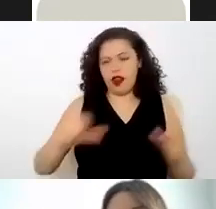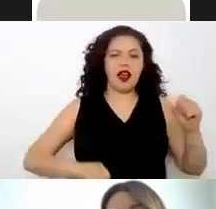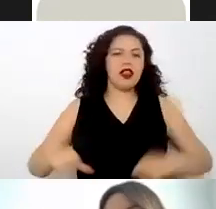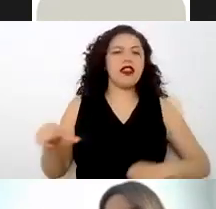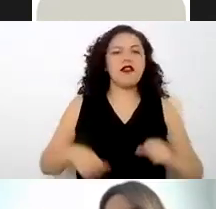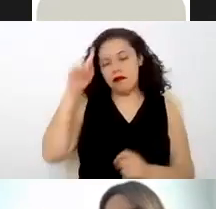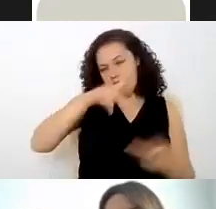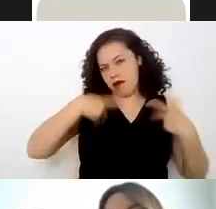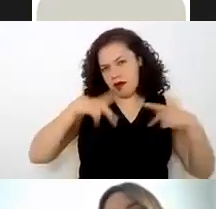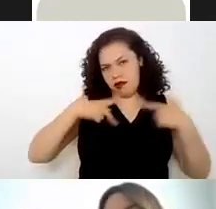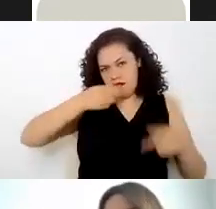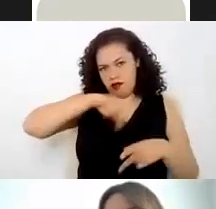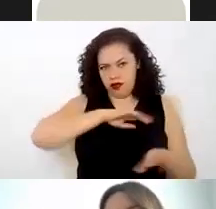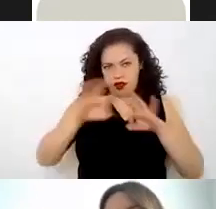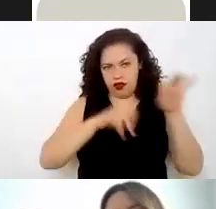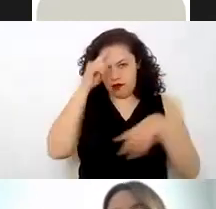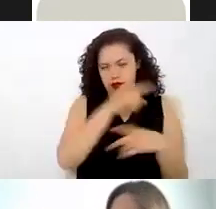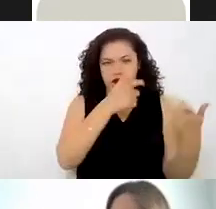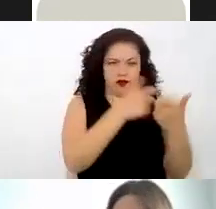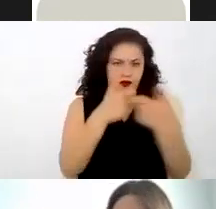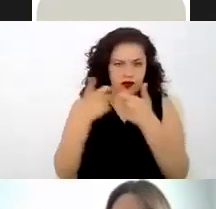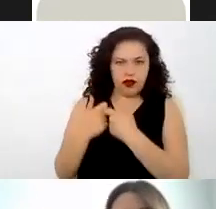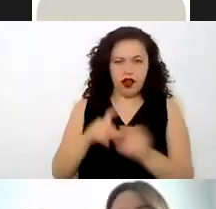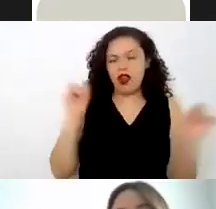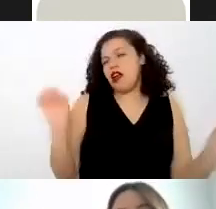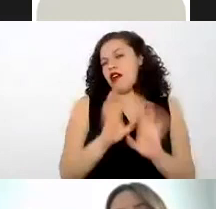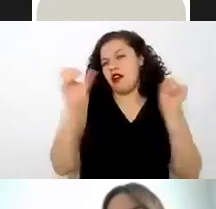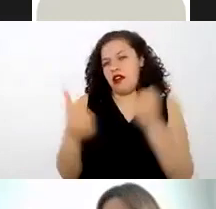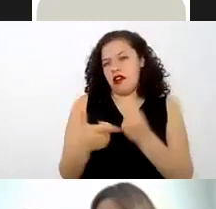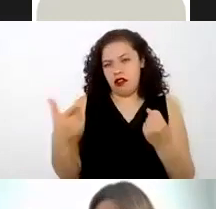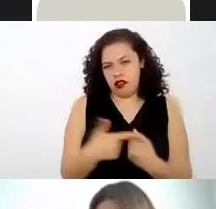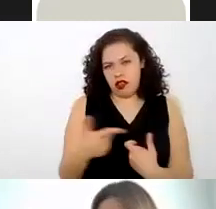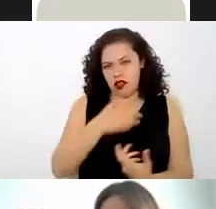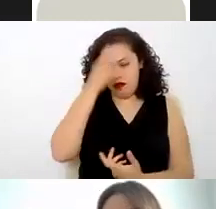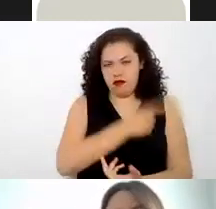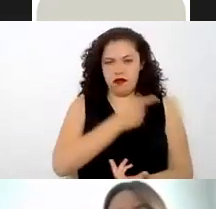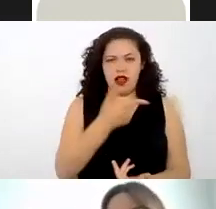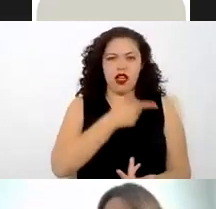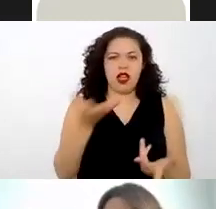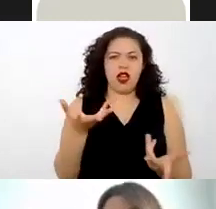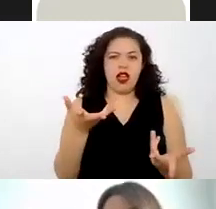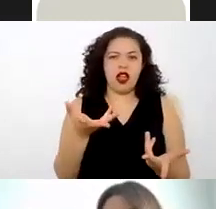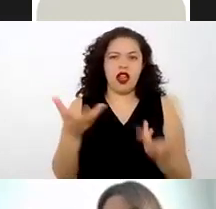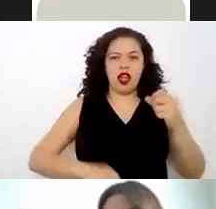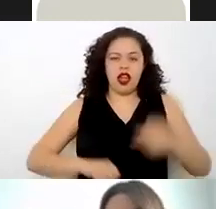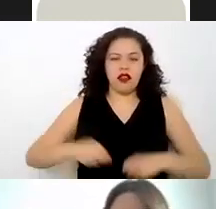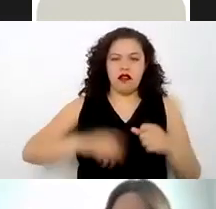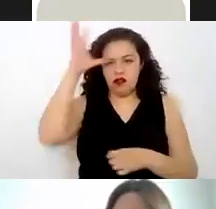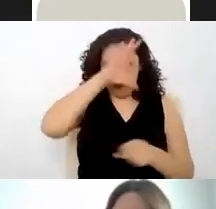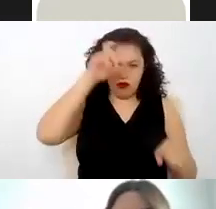trabajadores en cooperativas para cuestiones sindicales para cuestiones recreativas culturales deportivas